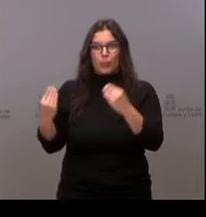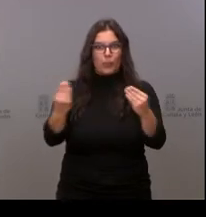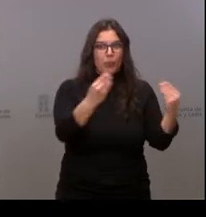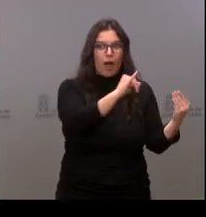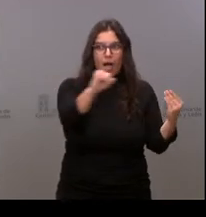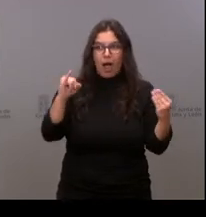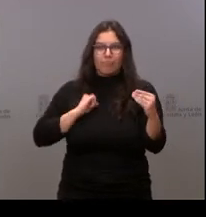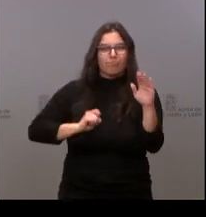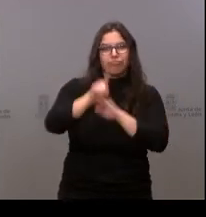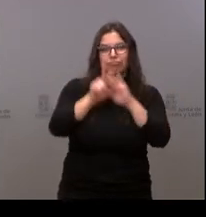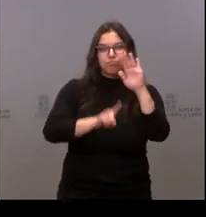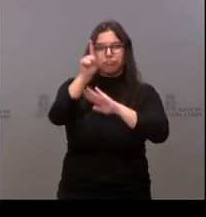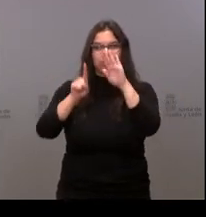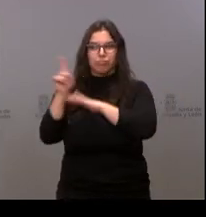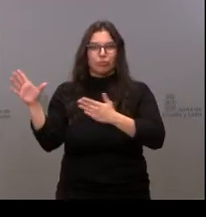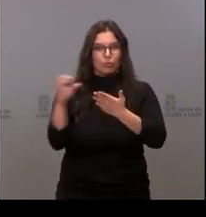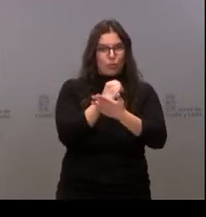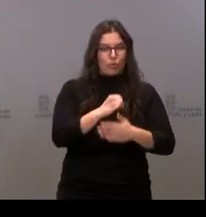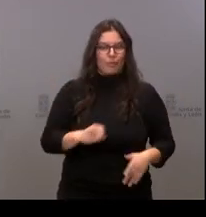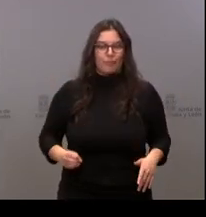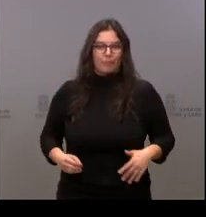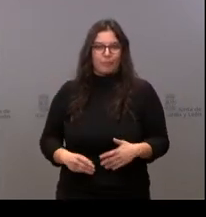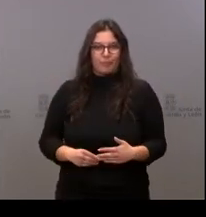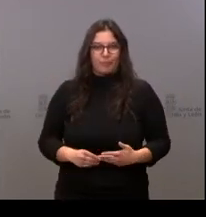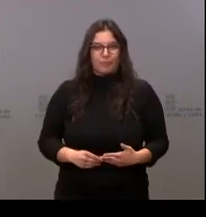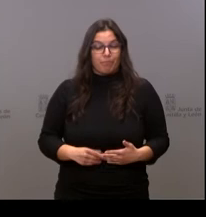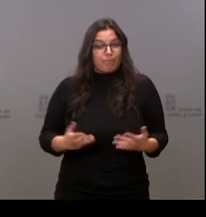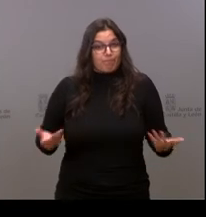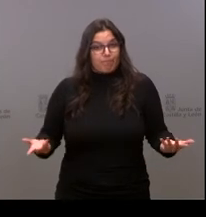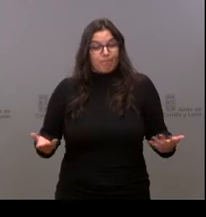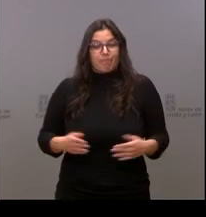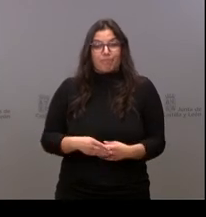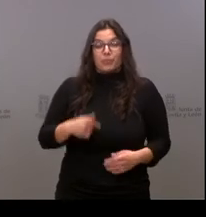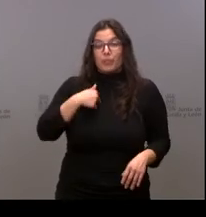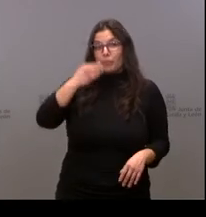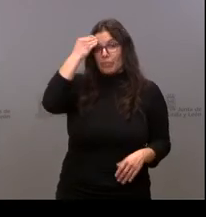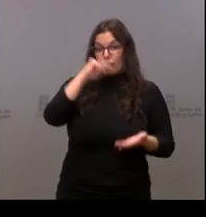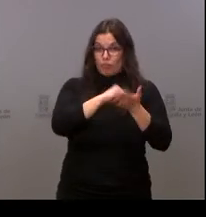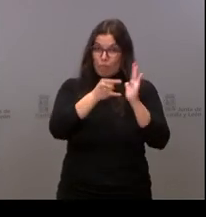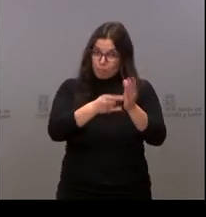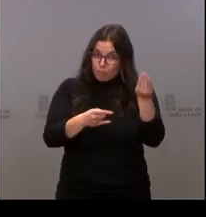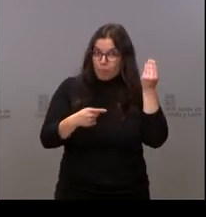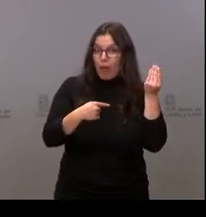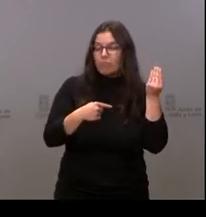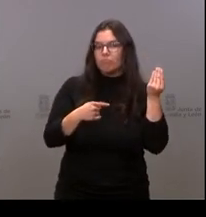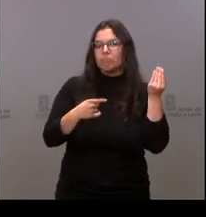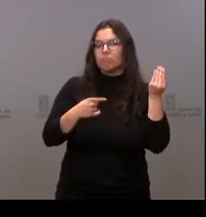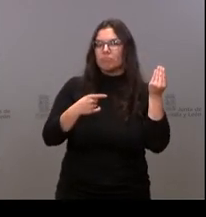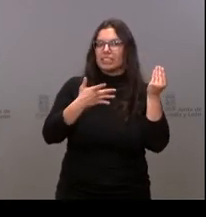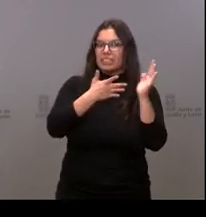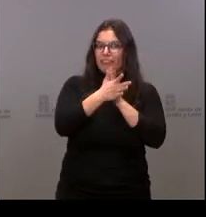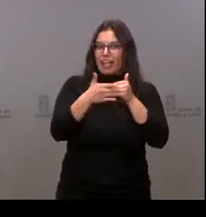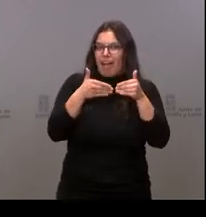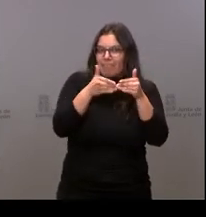recursos que tenéis en vuestra tierra. Bueno, yo creo que este plan abre y